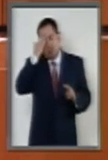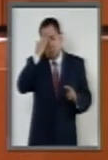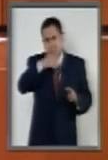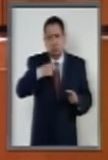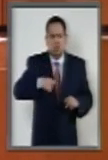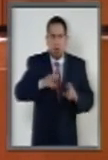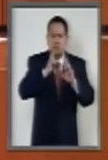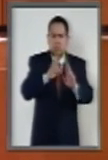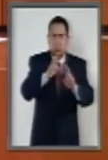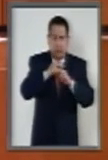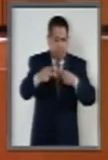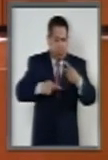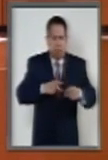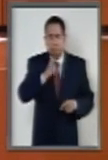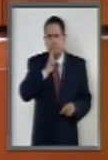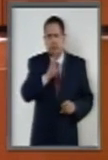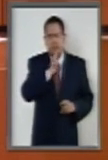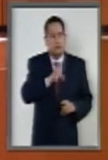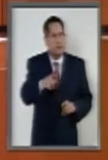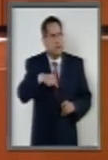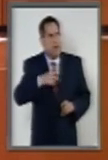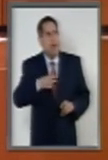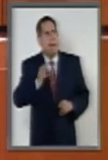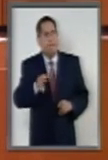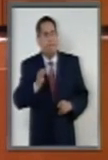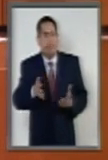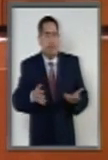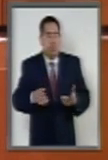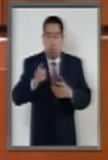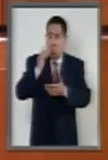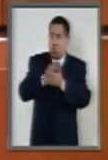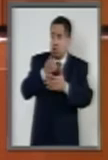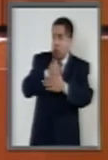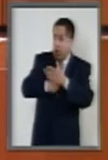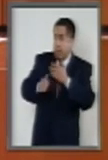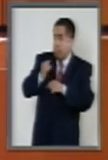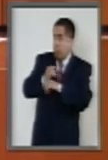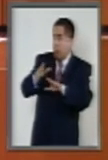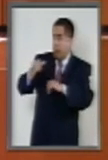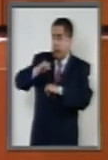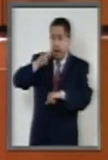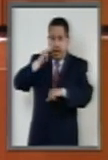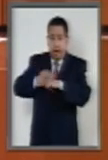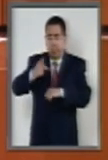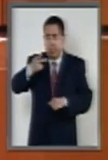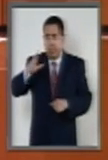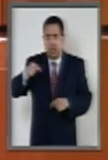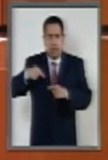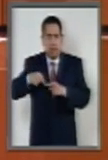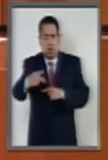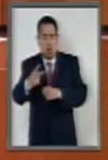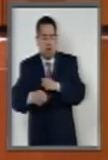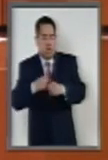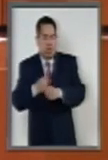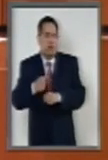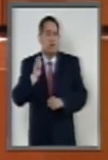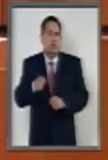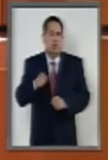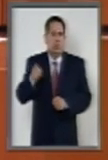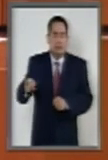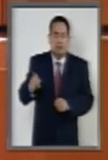sociedad y no sólo ante la titular de la dependencia, que durante los próximos dos años seguirá siendo